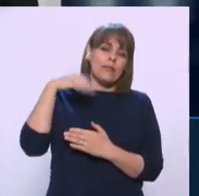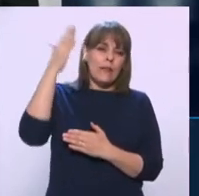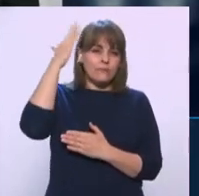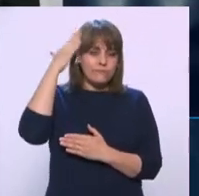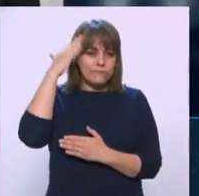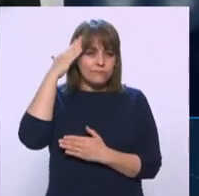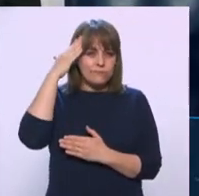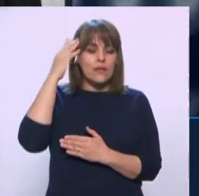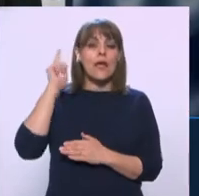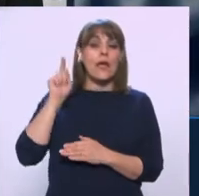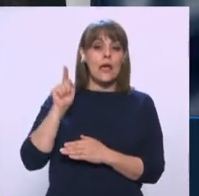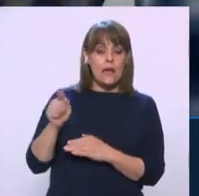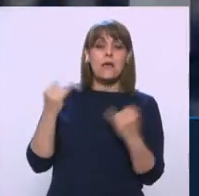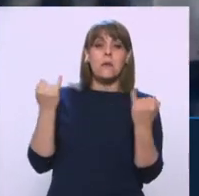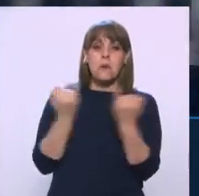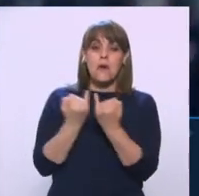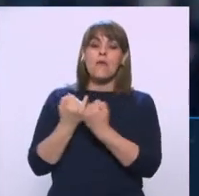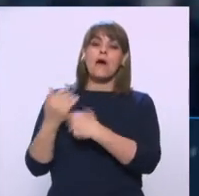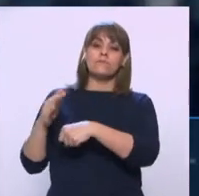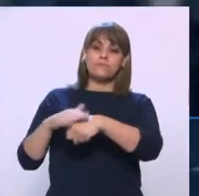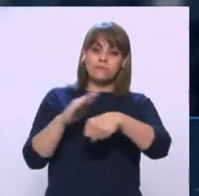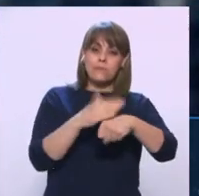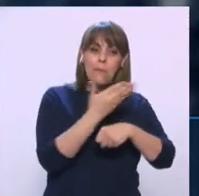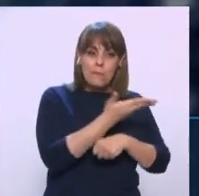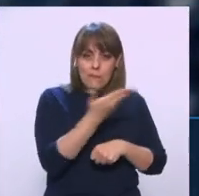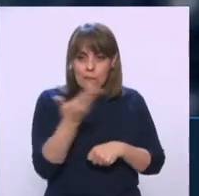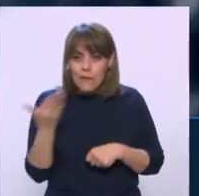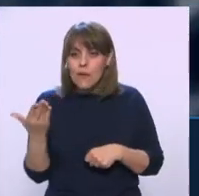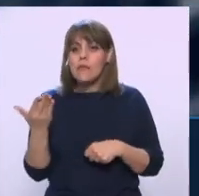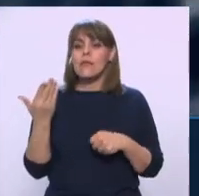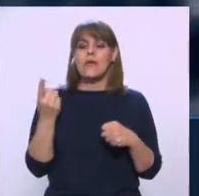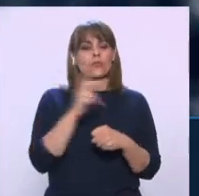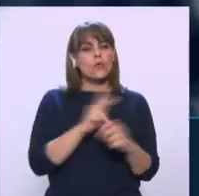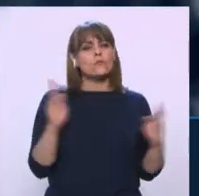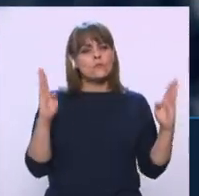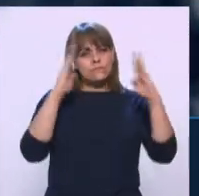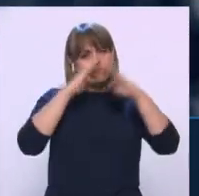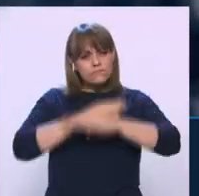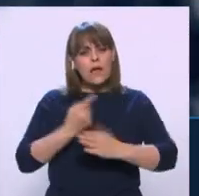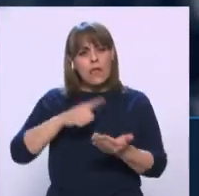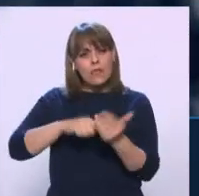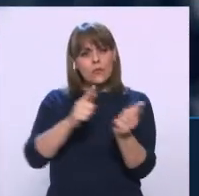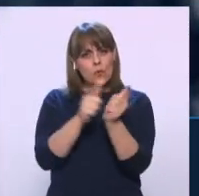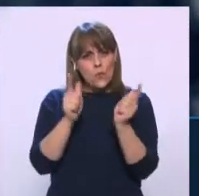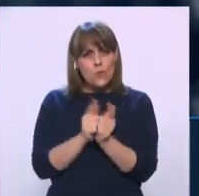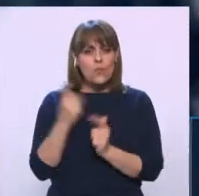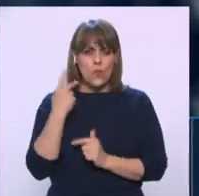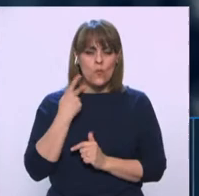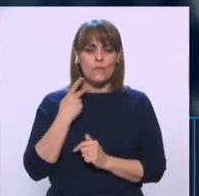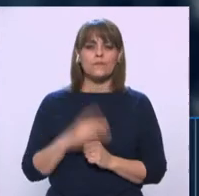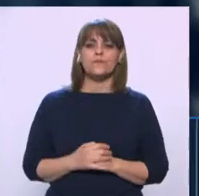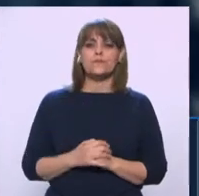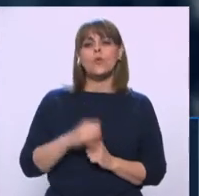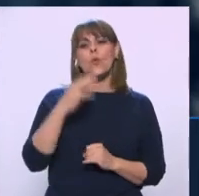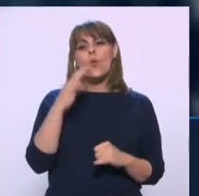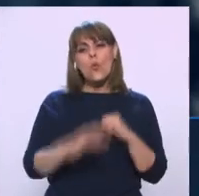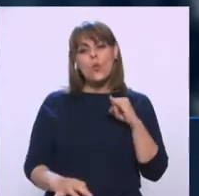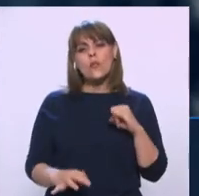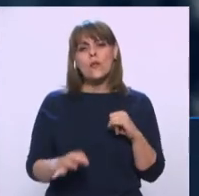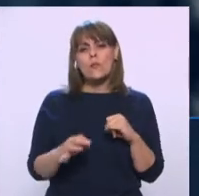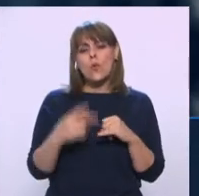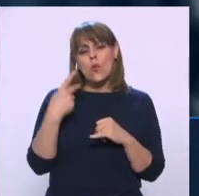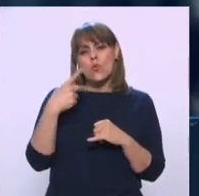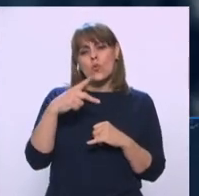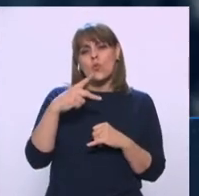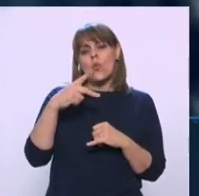Pues hizo otro llamado A que pudiera haber reconciliación En este partido Y el último El último en dar su comentario